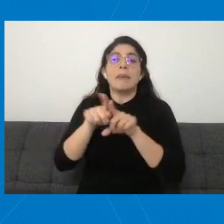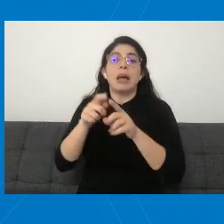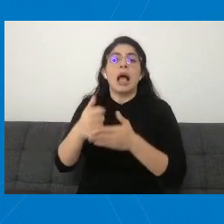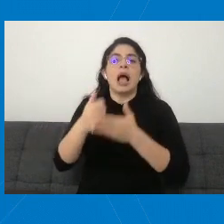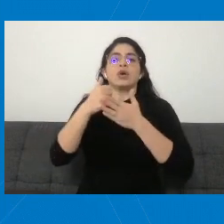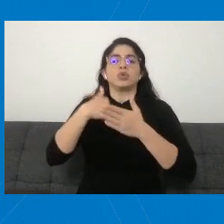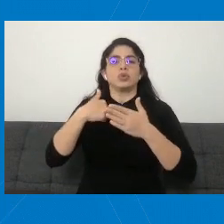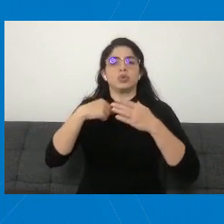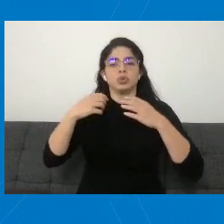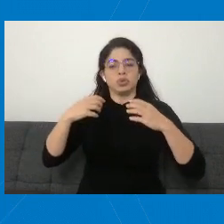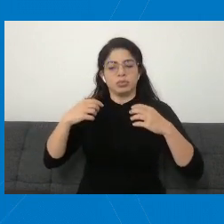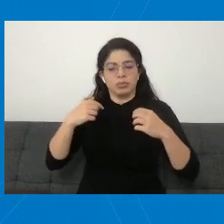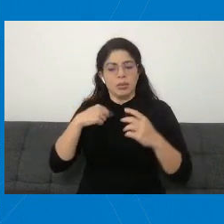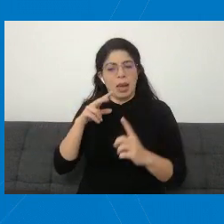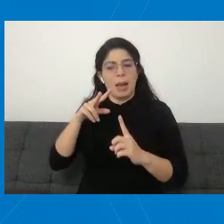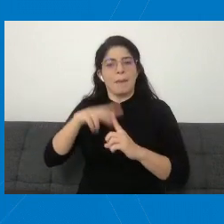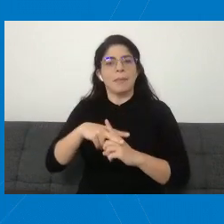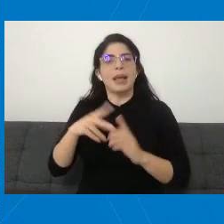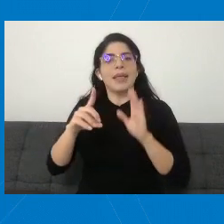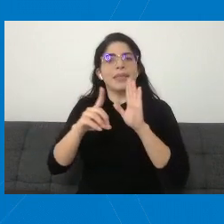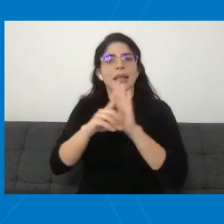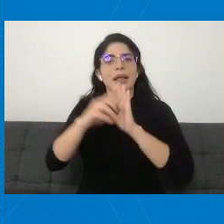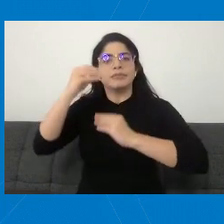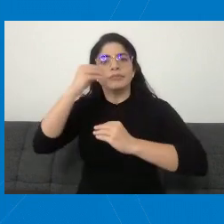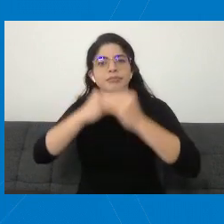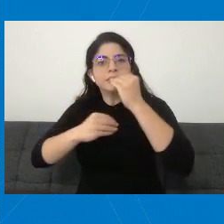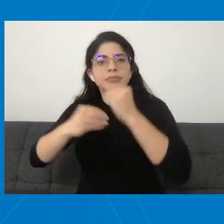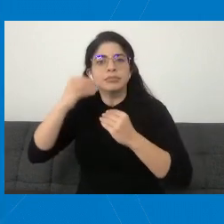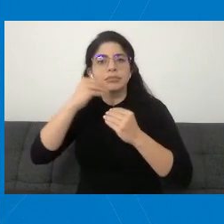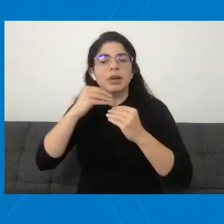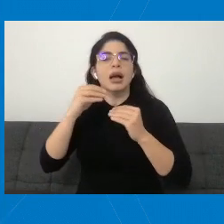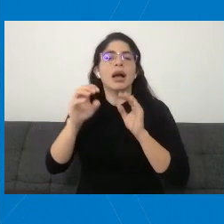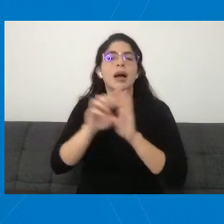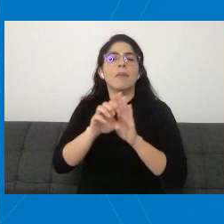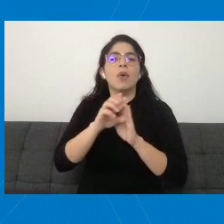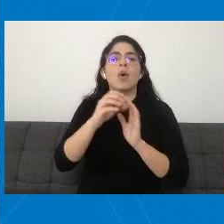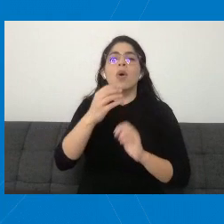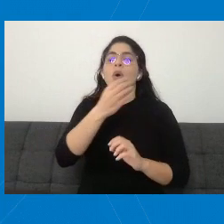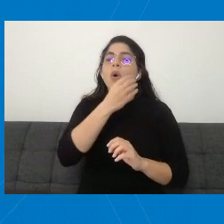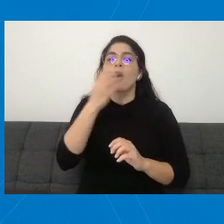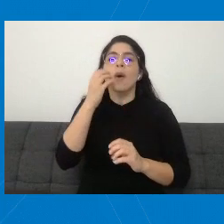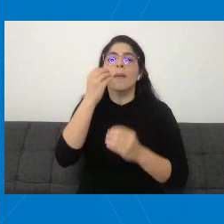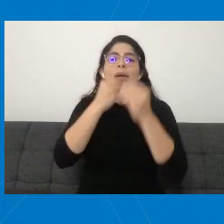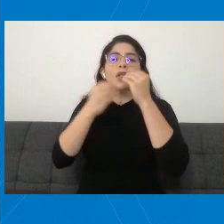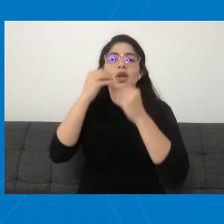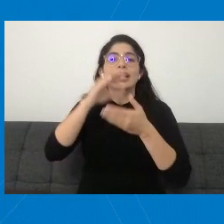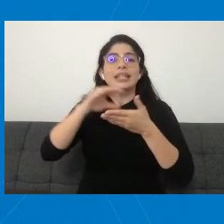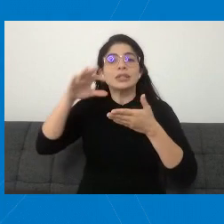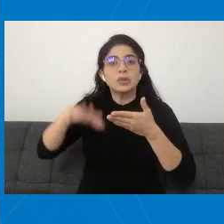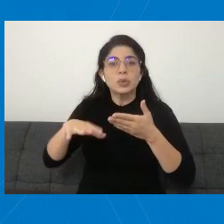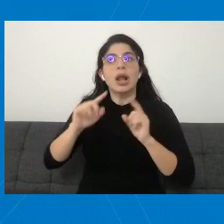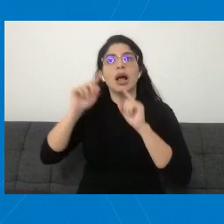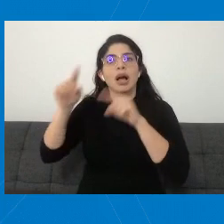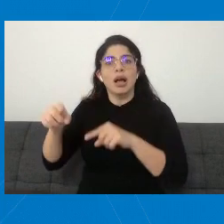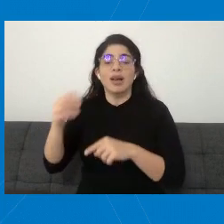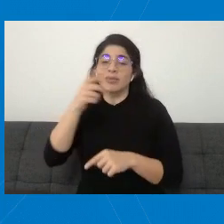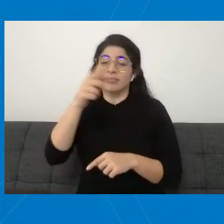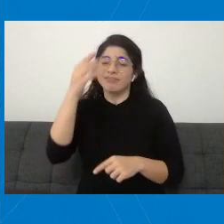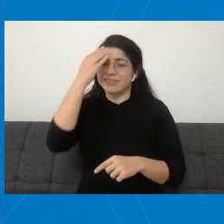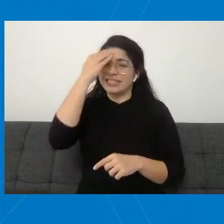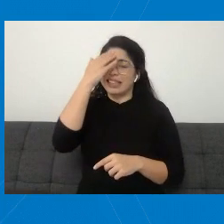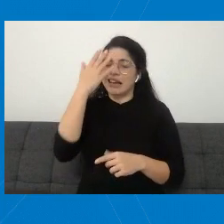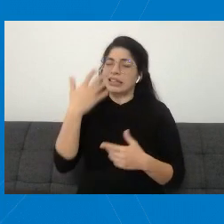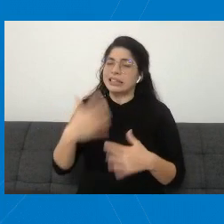ejercicio del derecho a la alimentación en el caso de los comedores escolares. Desgraciadamente, la pandemia ha